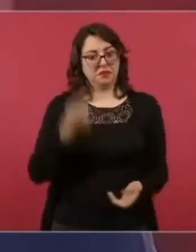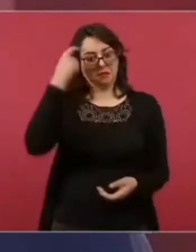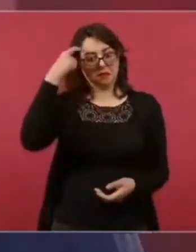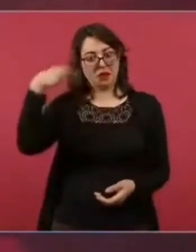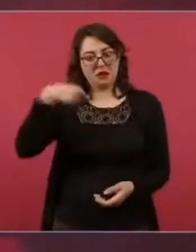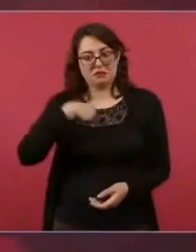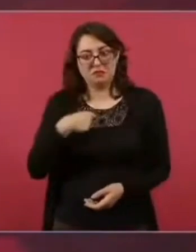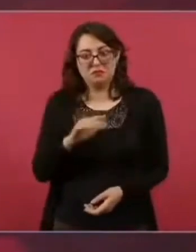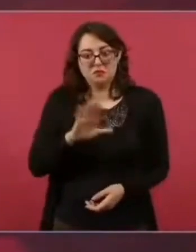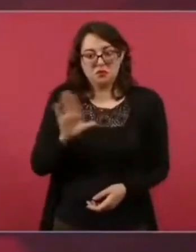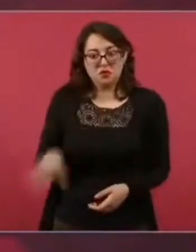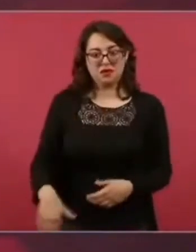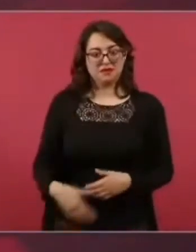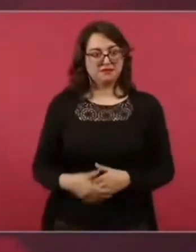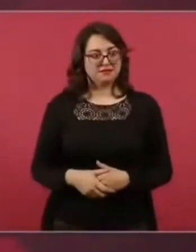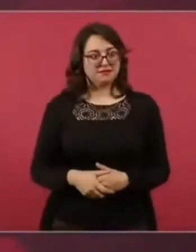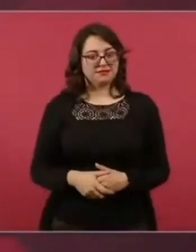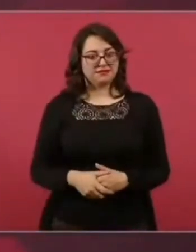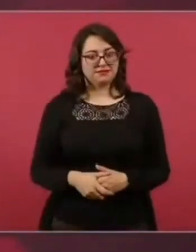pero así son